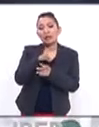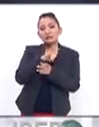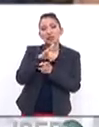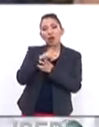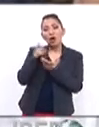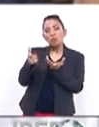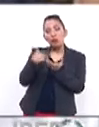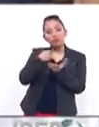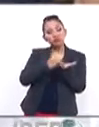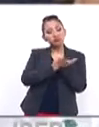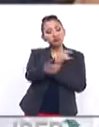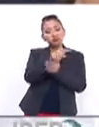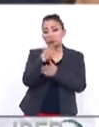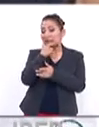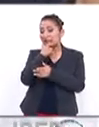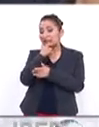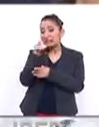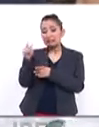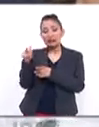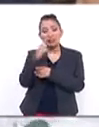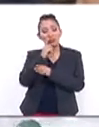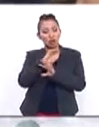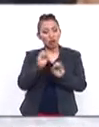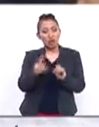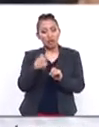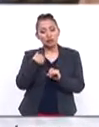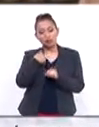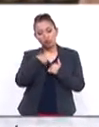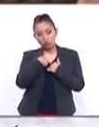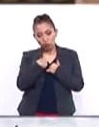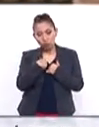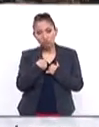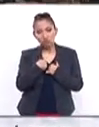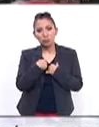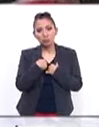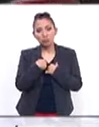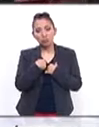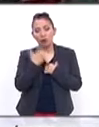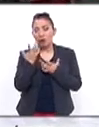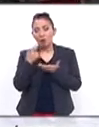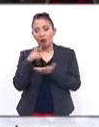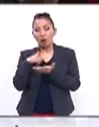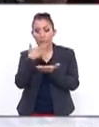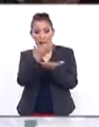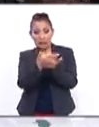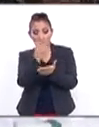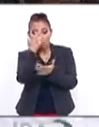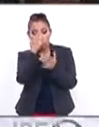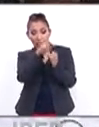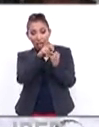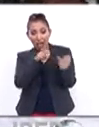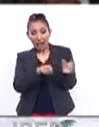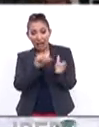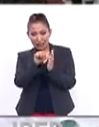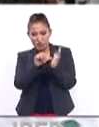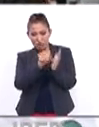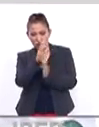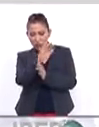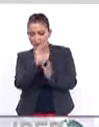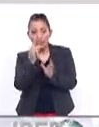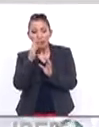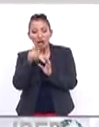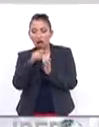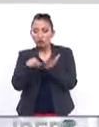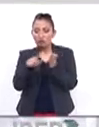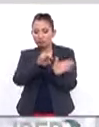una decisión unilateral del Reino Unido. Es decir, bueno, retiro mi solicitud de aplicación del artículo 50, por lo